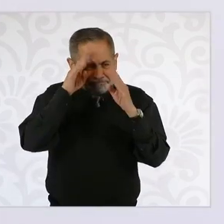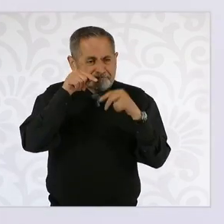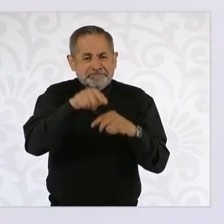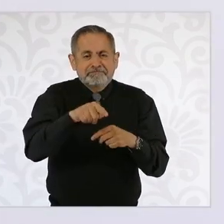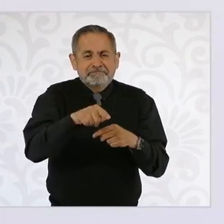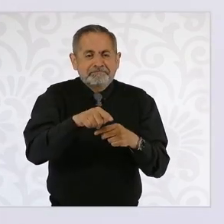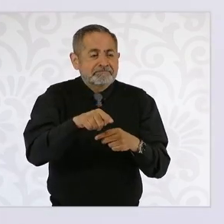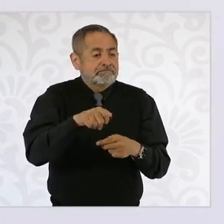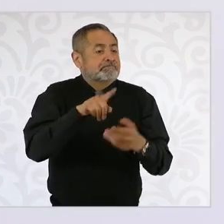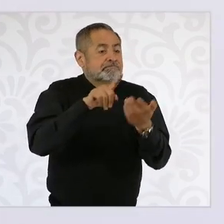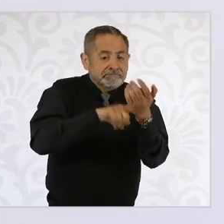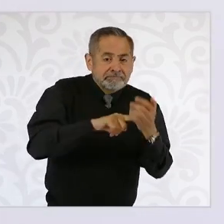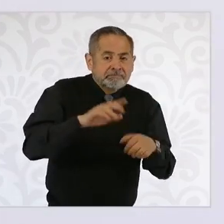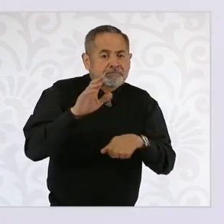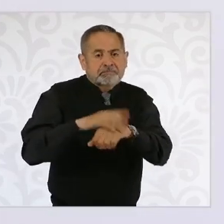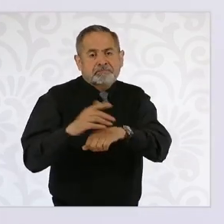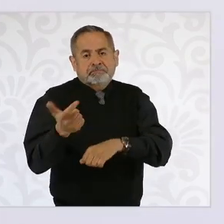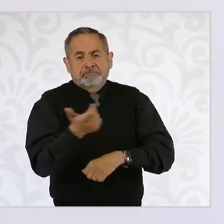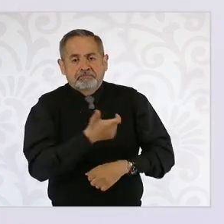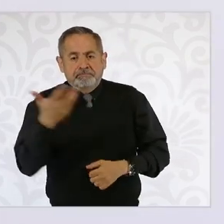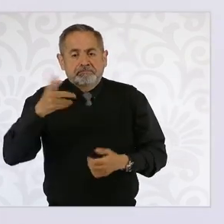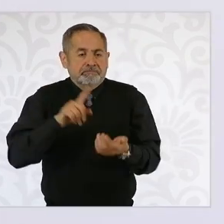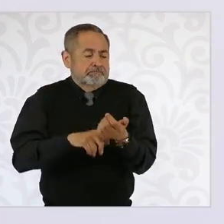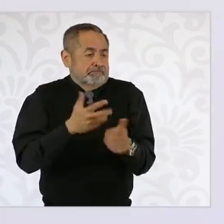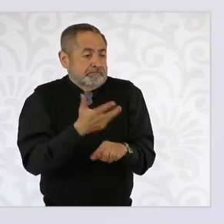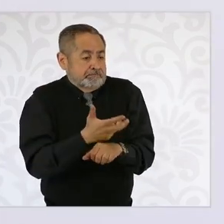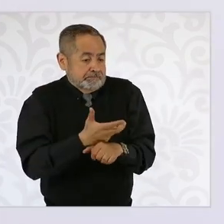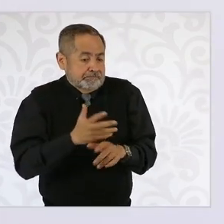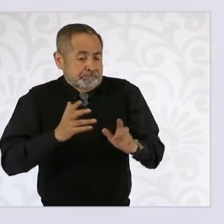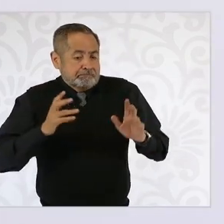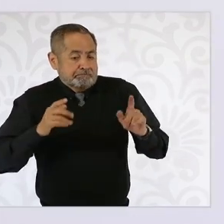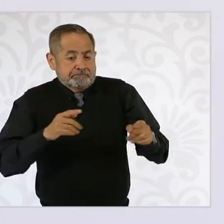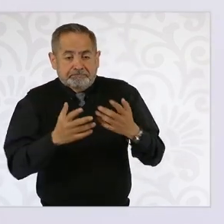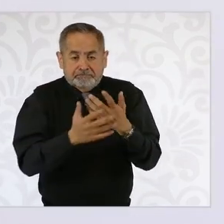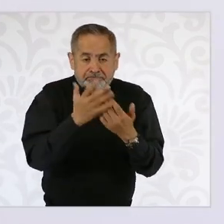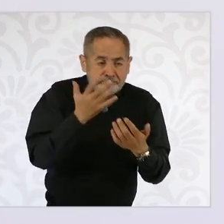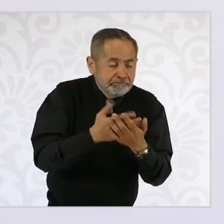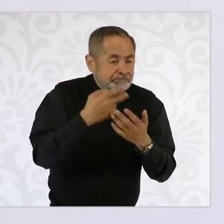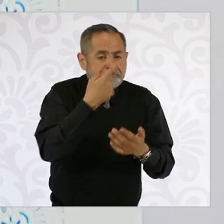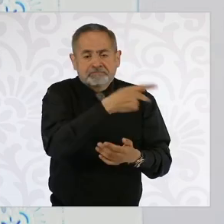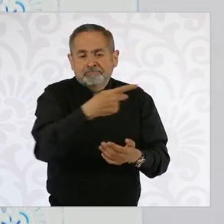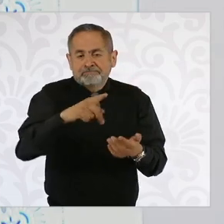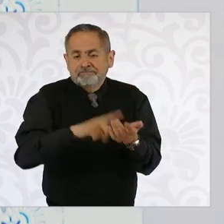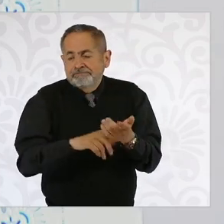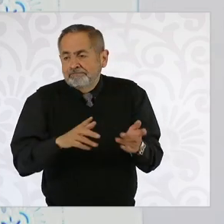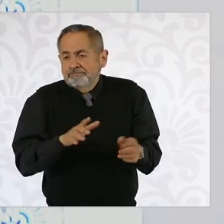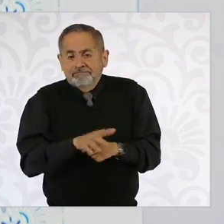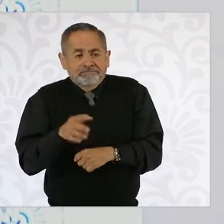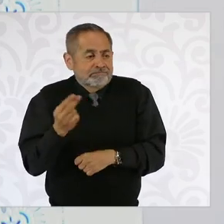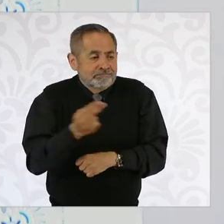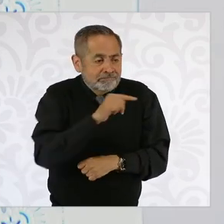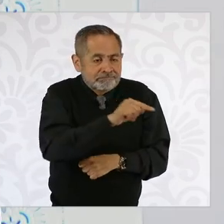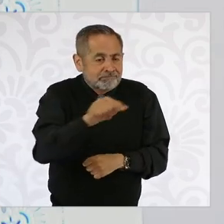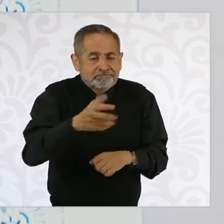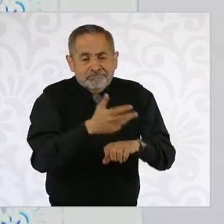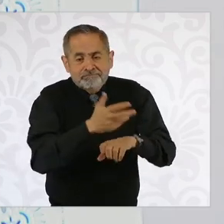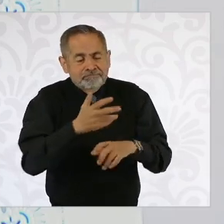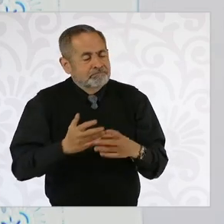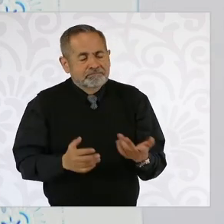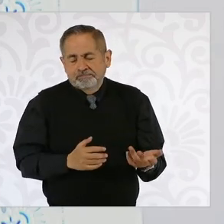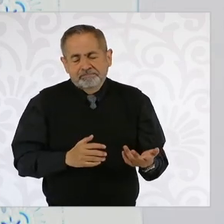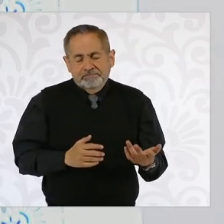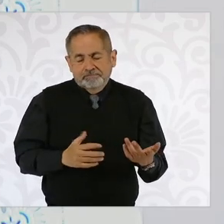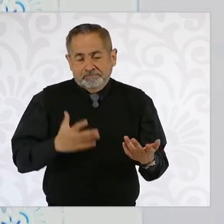aumento en los productos en Estados Unidos y que por la mano de obra y otras necesidades en Estados Unidos no